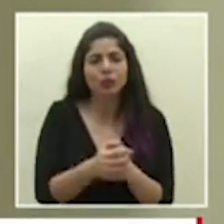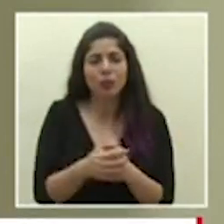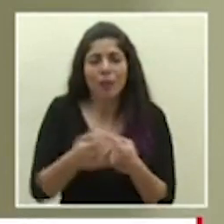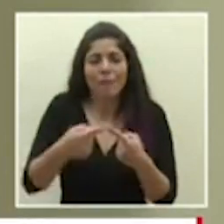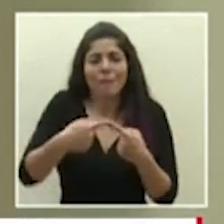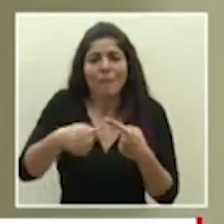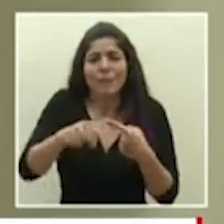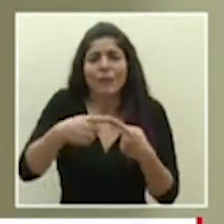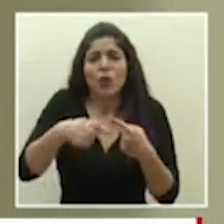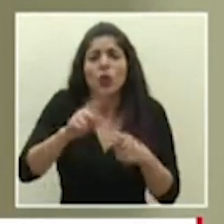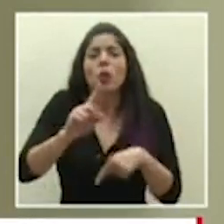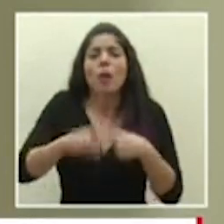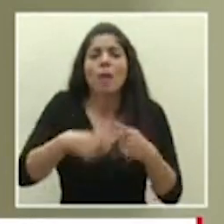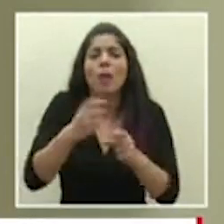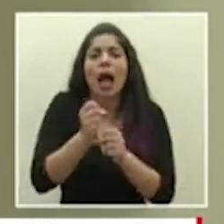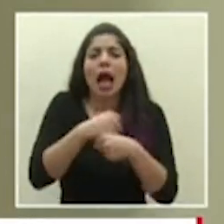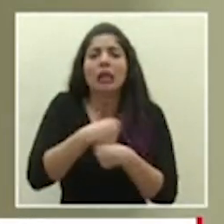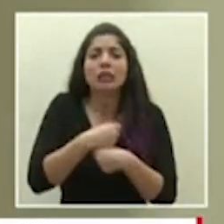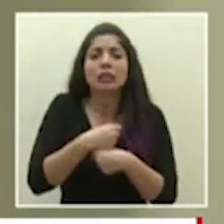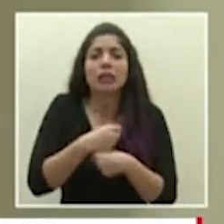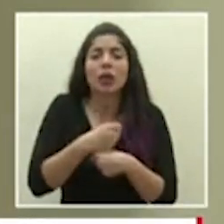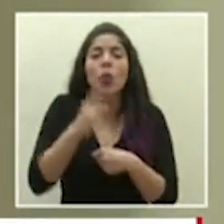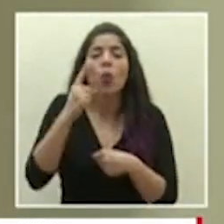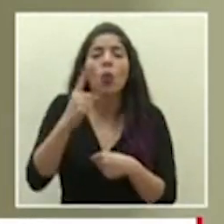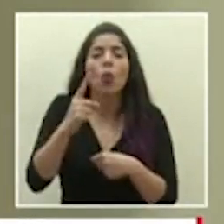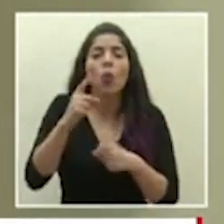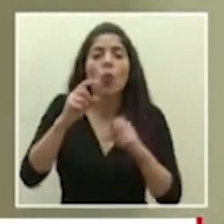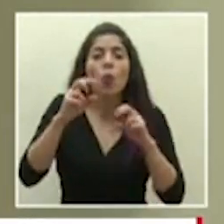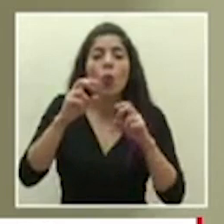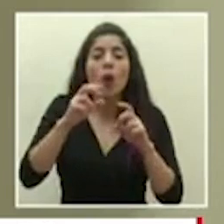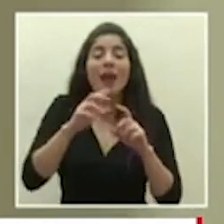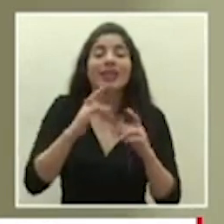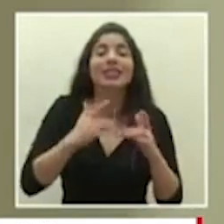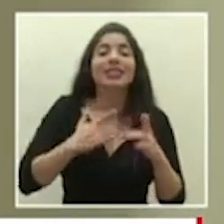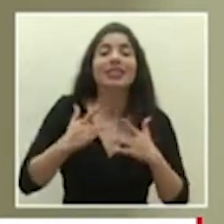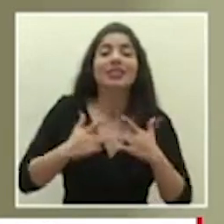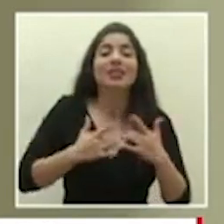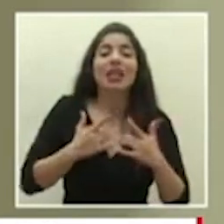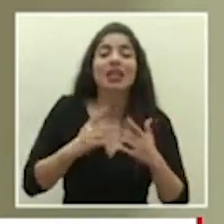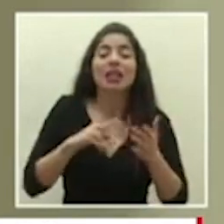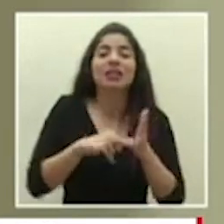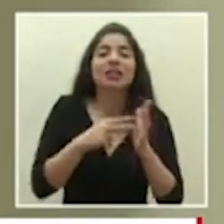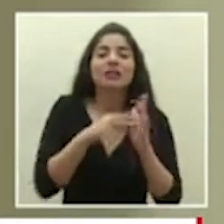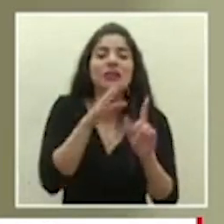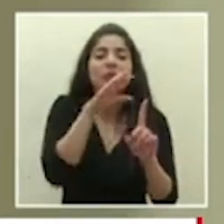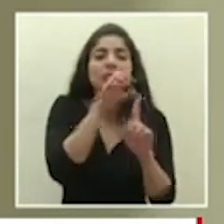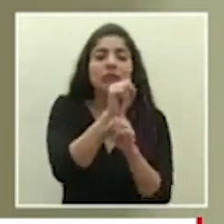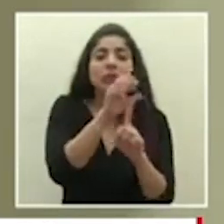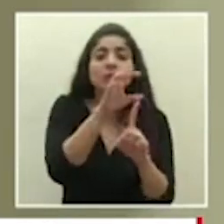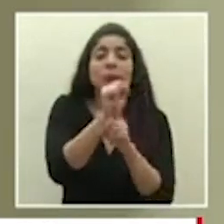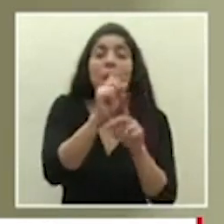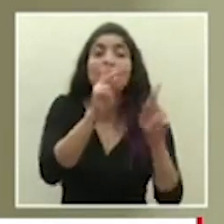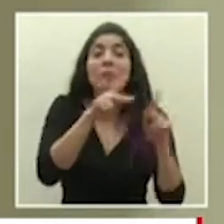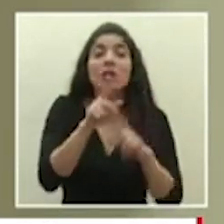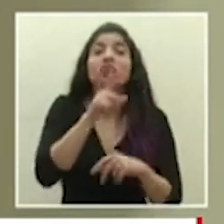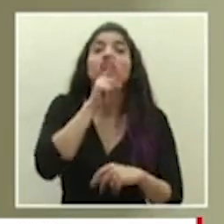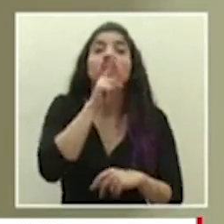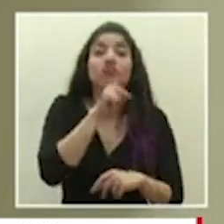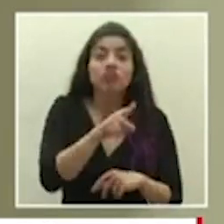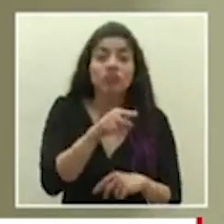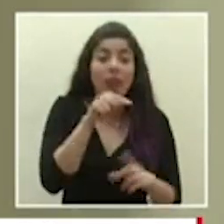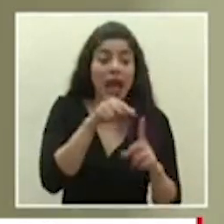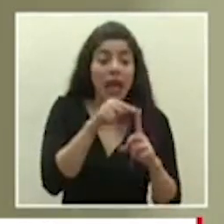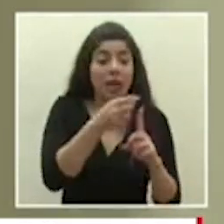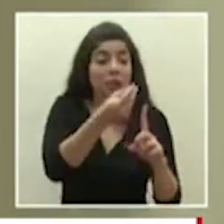prontos a hacer una prueba de ajustar la sensibilidad que es la capacidad de detectar los casos que son verdaderos y que la prueba los